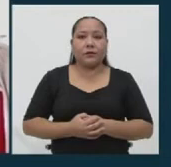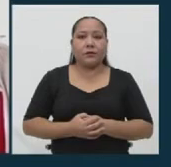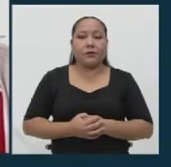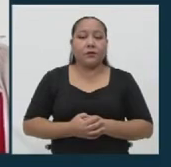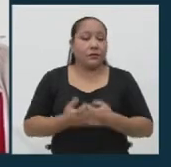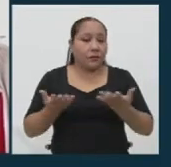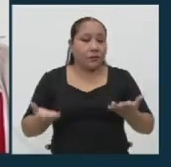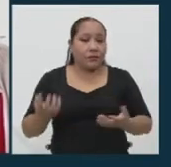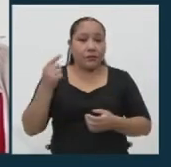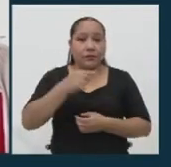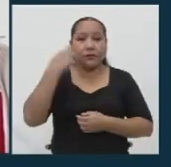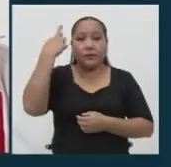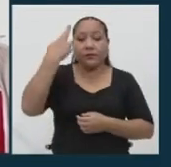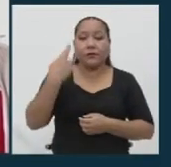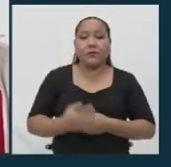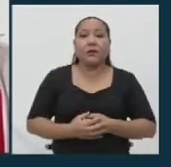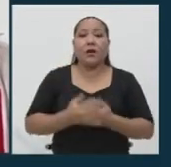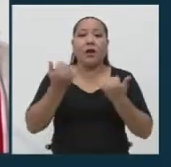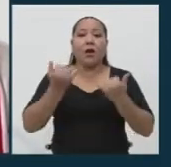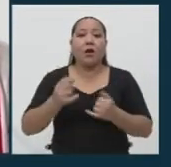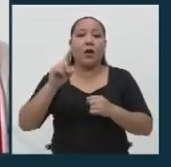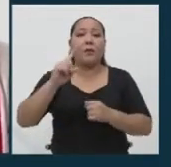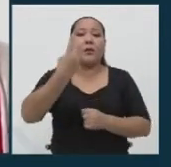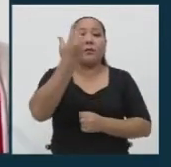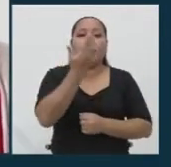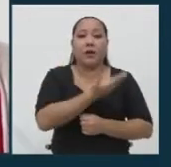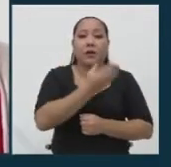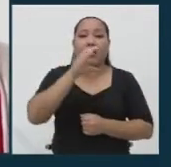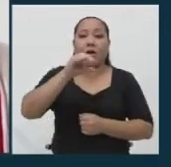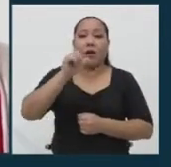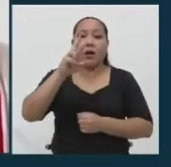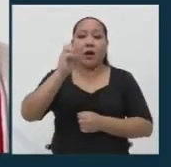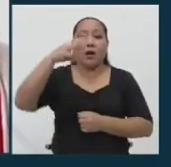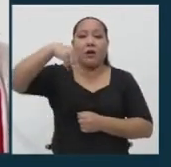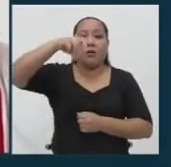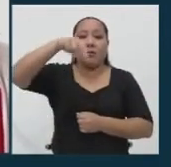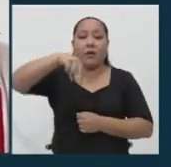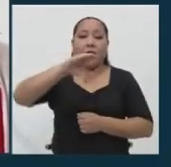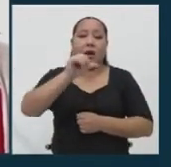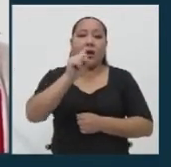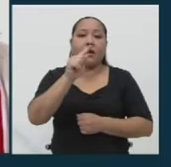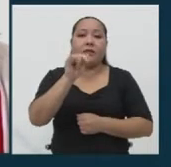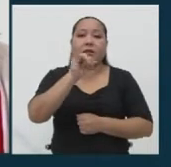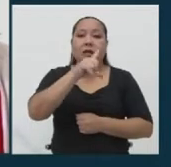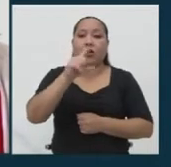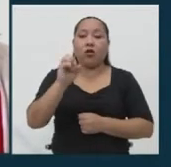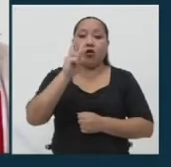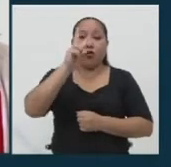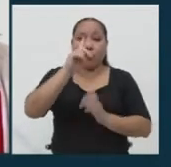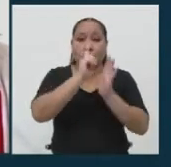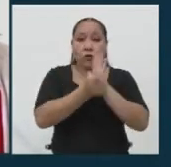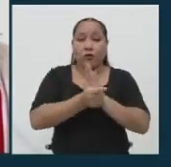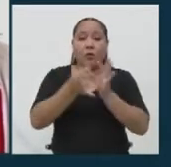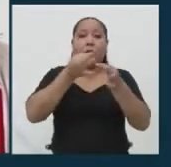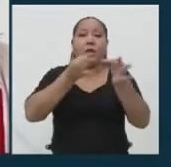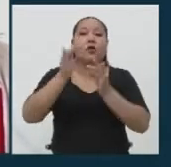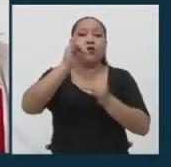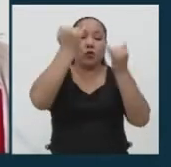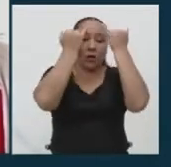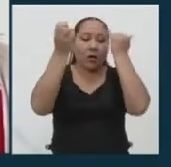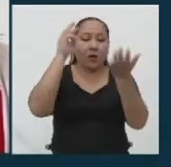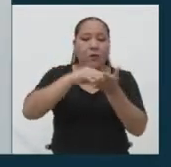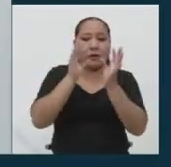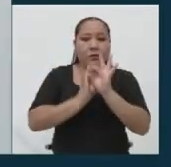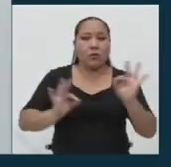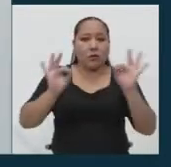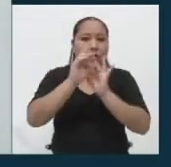Así que por lo tanto le corresponde ser primero a la candidata Carmen Castillo Yataco. Tiene dos minutos para exponer su propuesta bandera. La